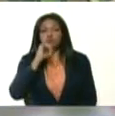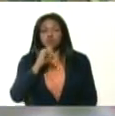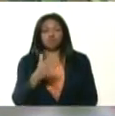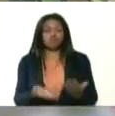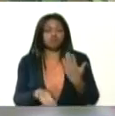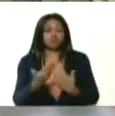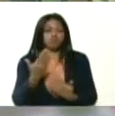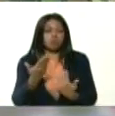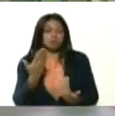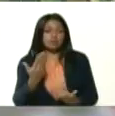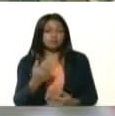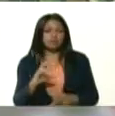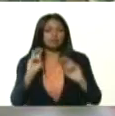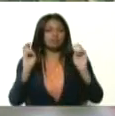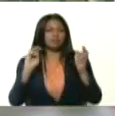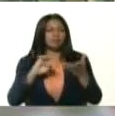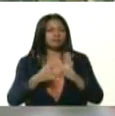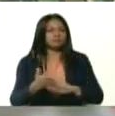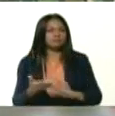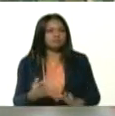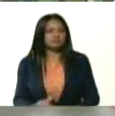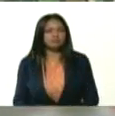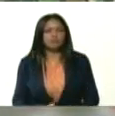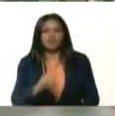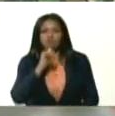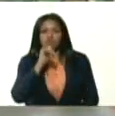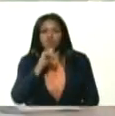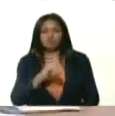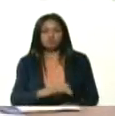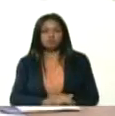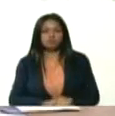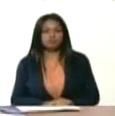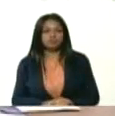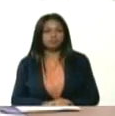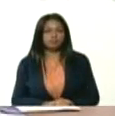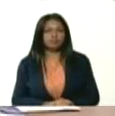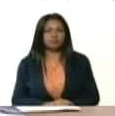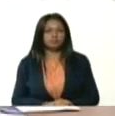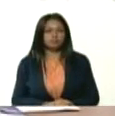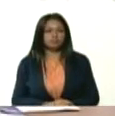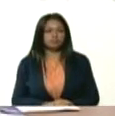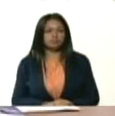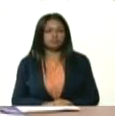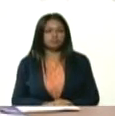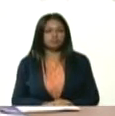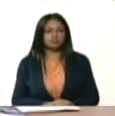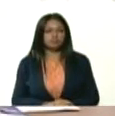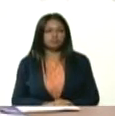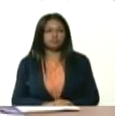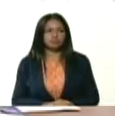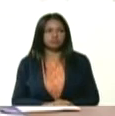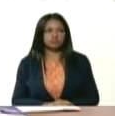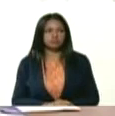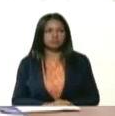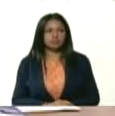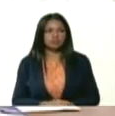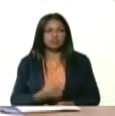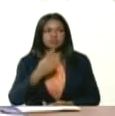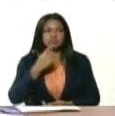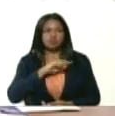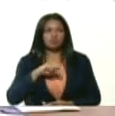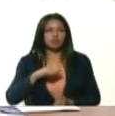de los anuncios. Decía nuestra